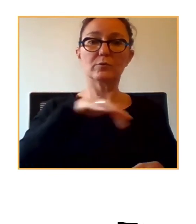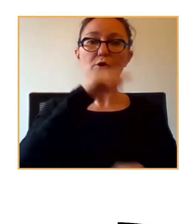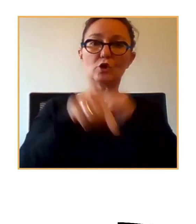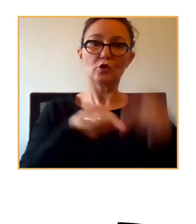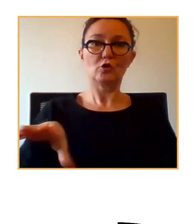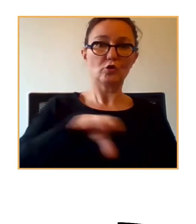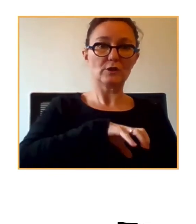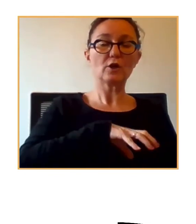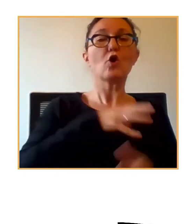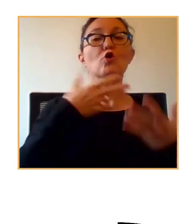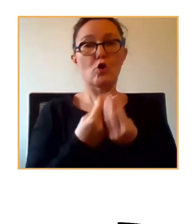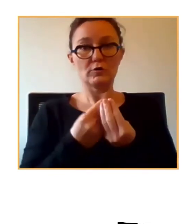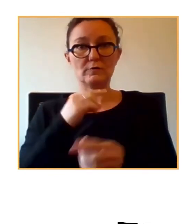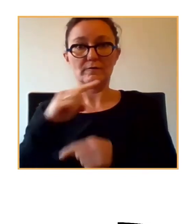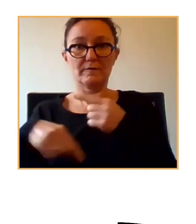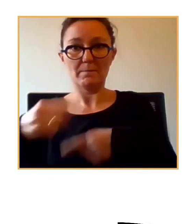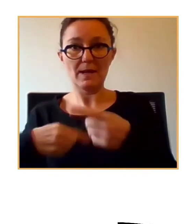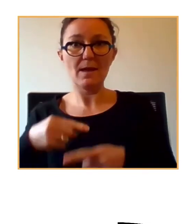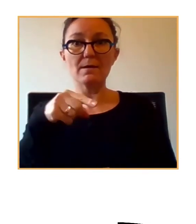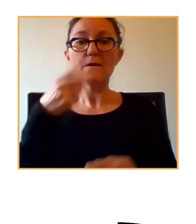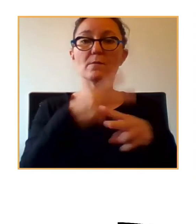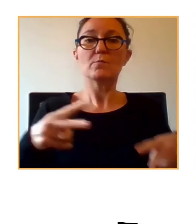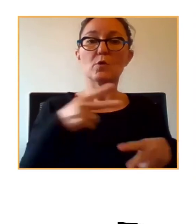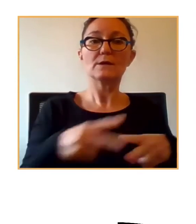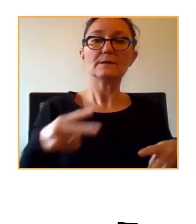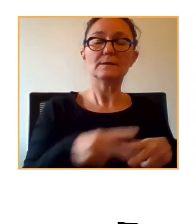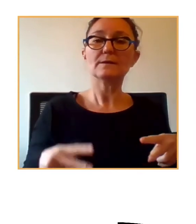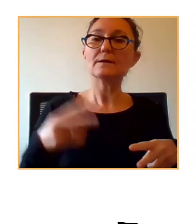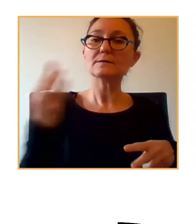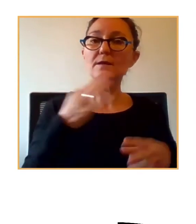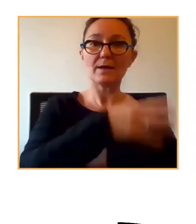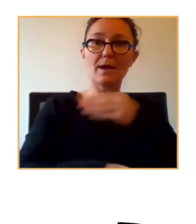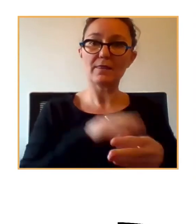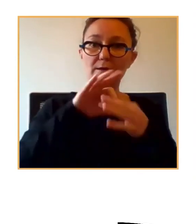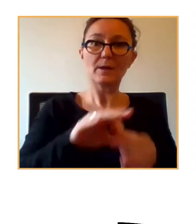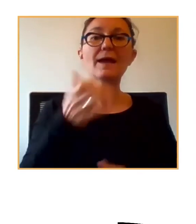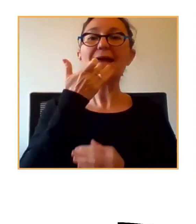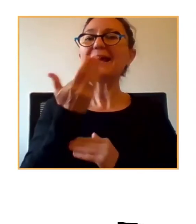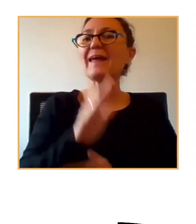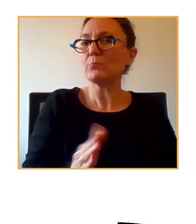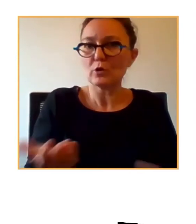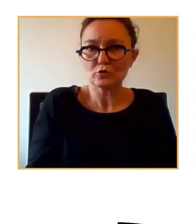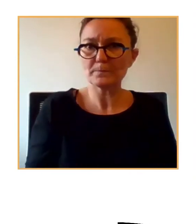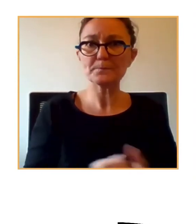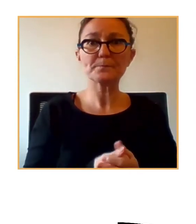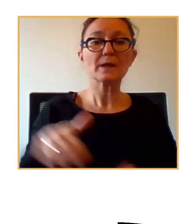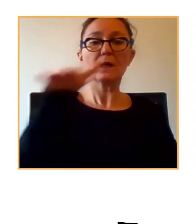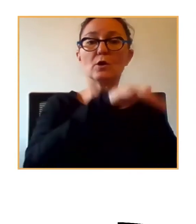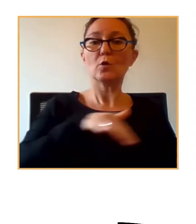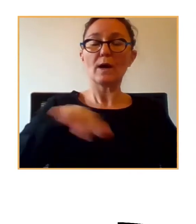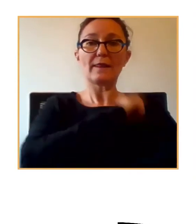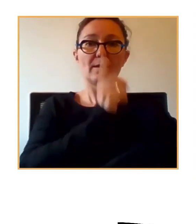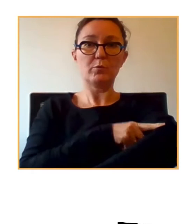junto con la familia, y creo que hay que hacer políticas, acciones. Quiero decir, os pongo algunos ejemplos. ¿Cómo es posible que se cierren los lugares de deporte,